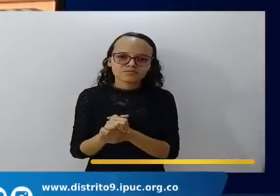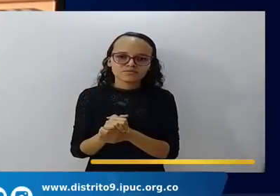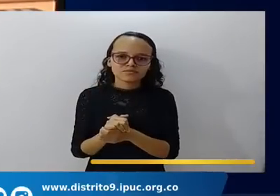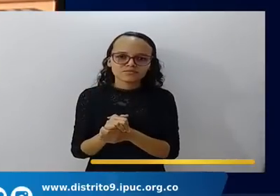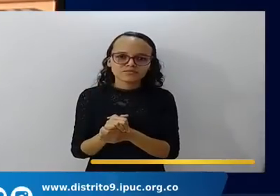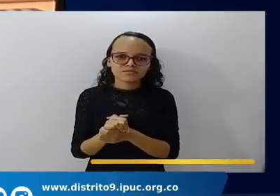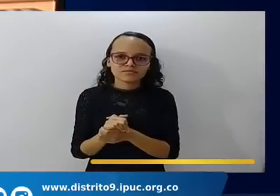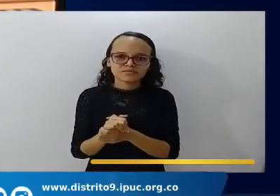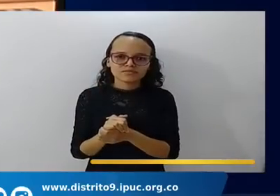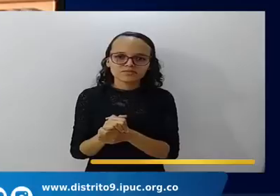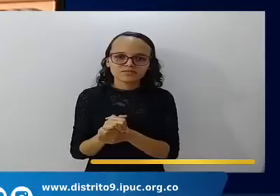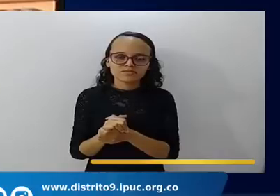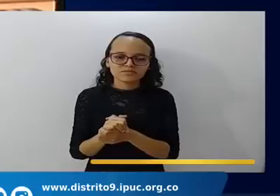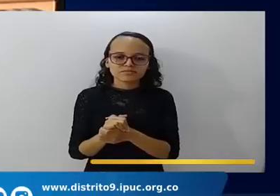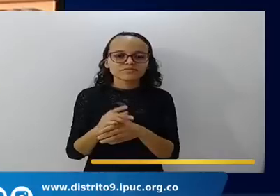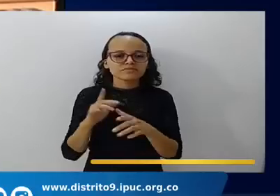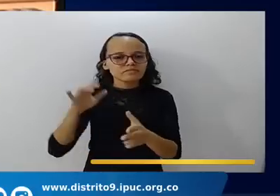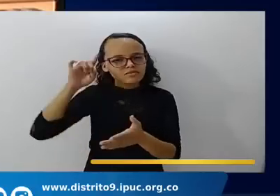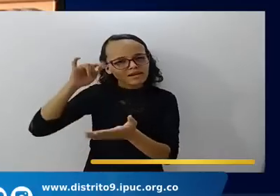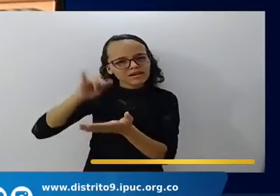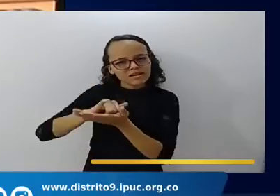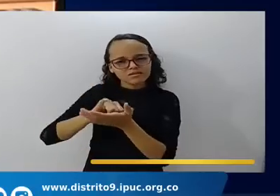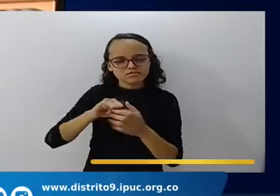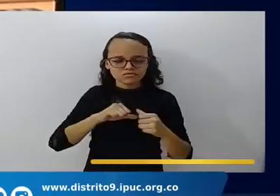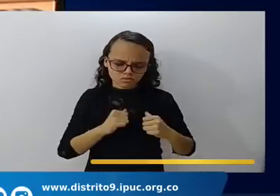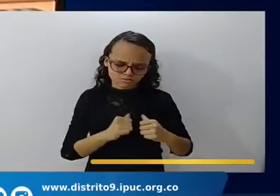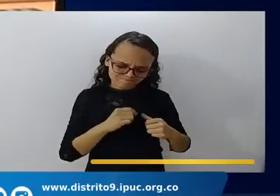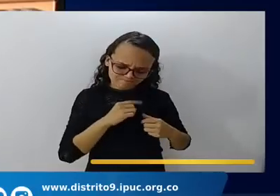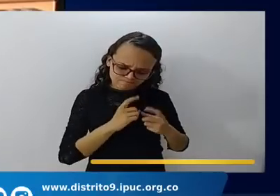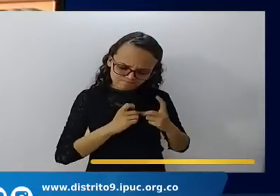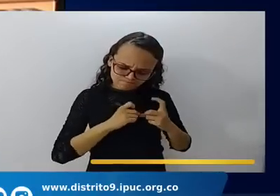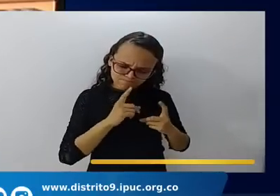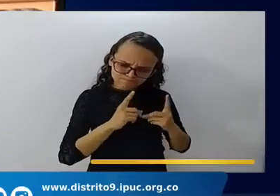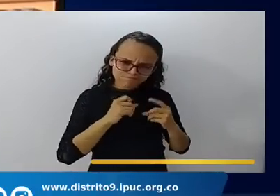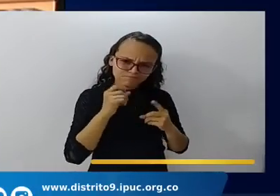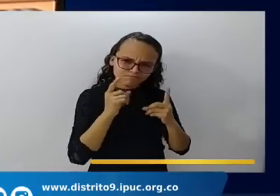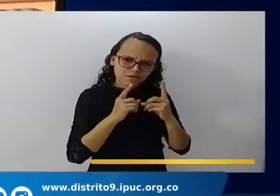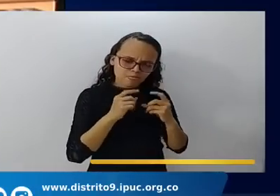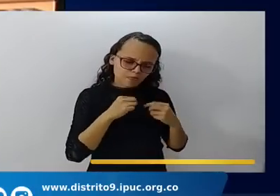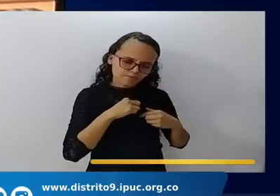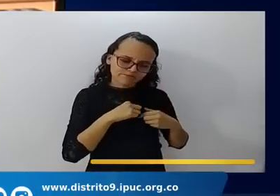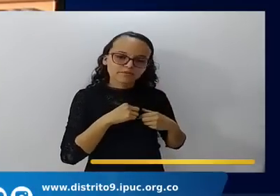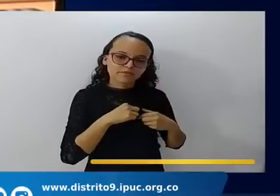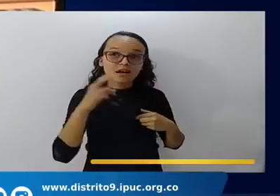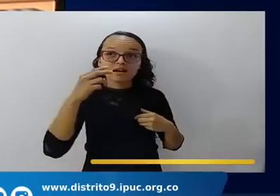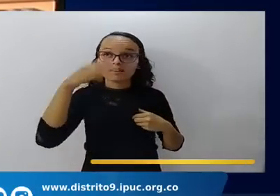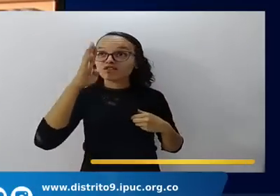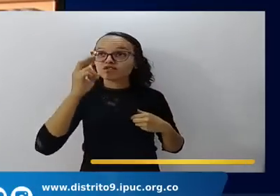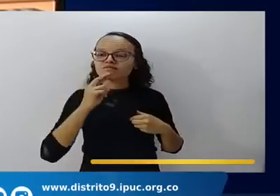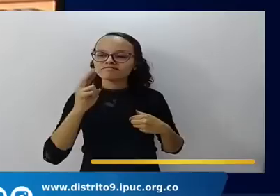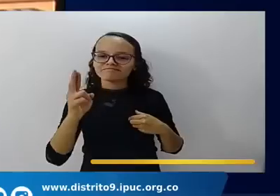Y entonces, créanme hermano, que mi corazón inquieto comenzó a tener respuestas.